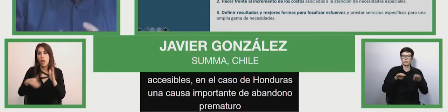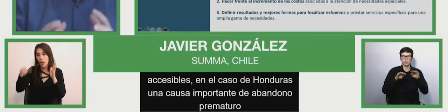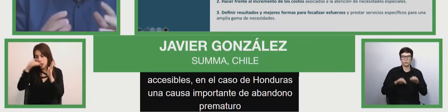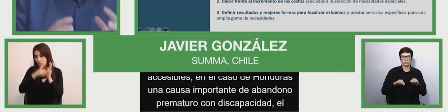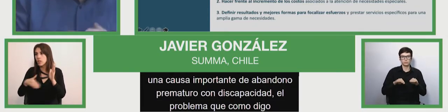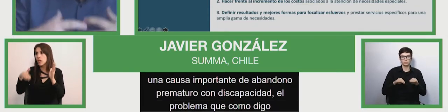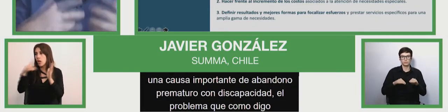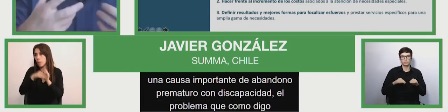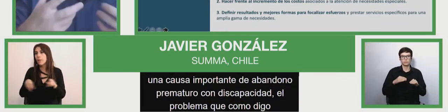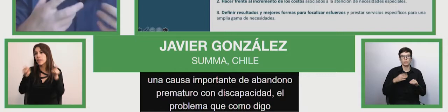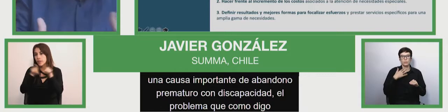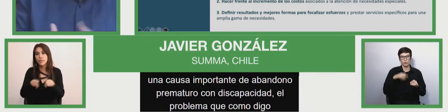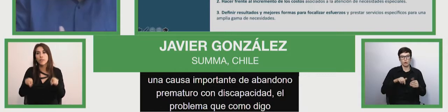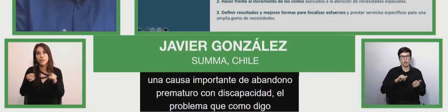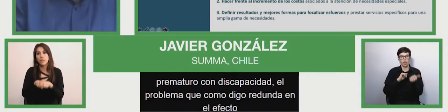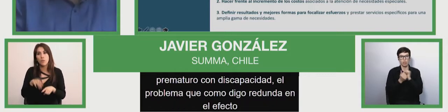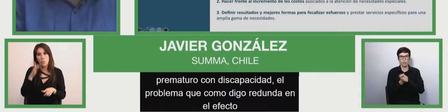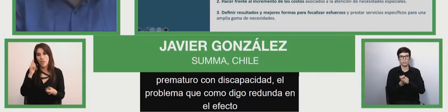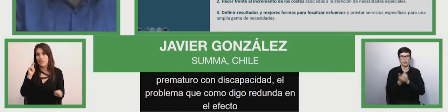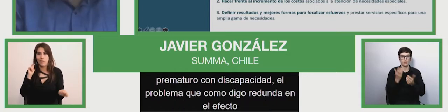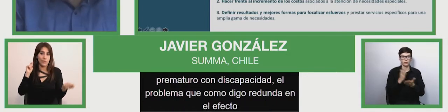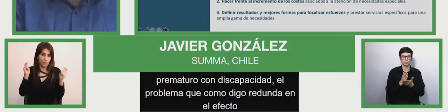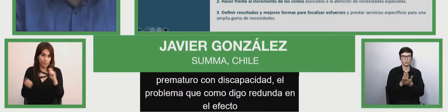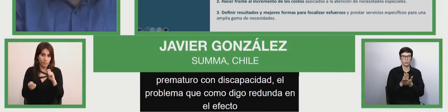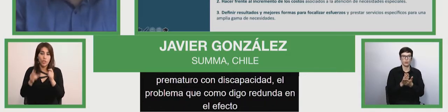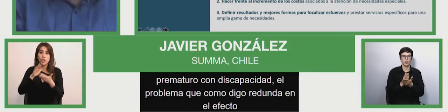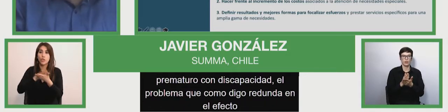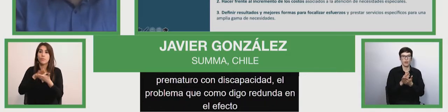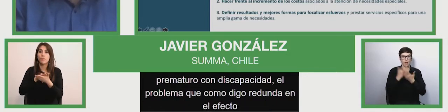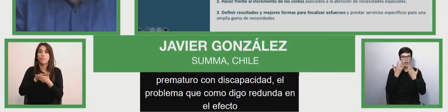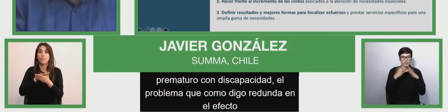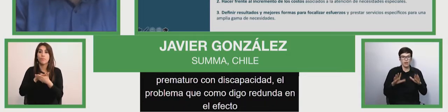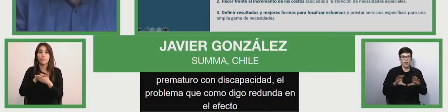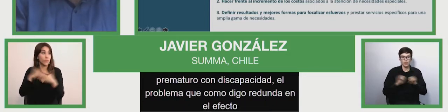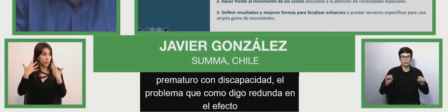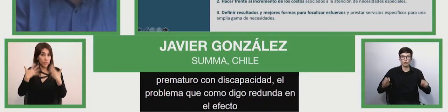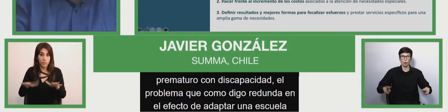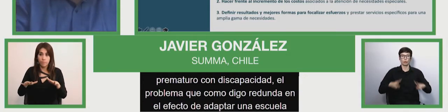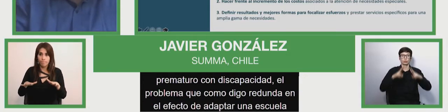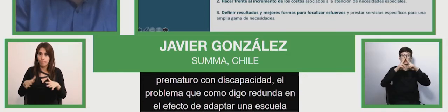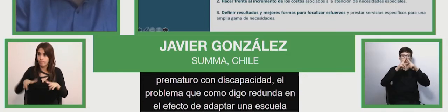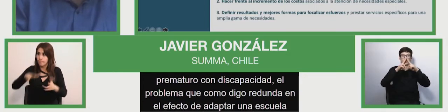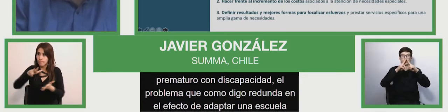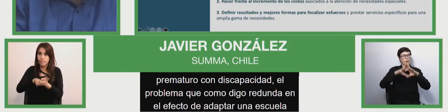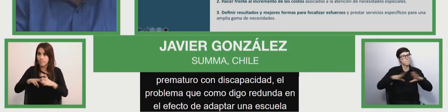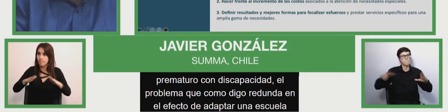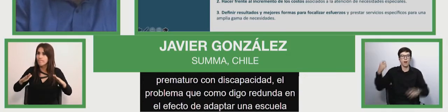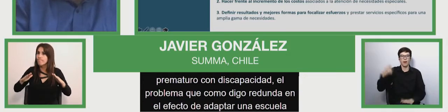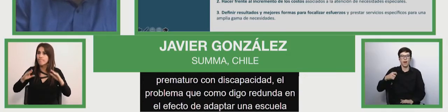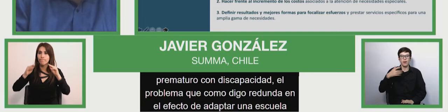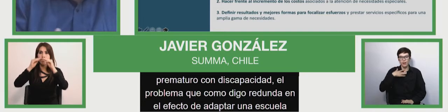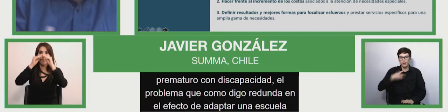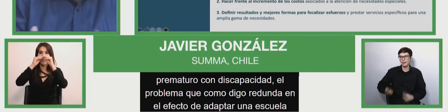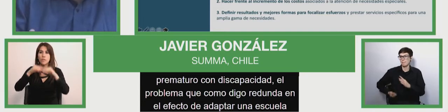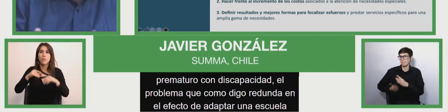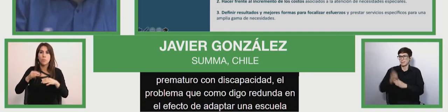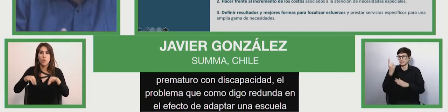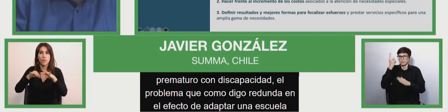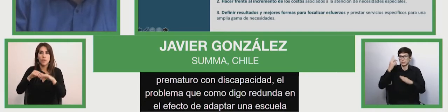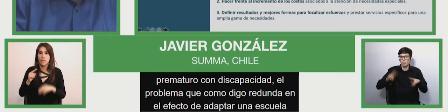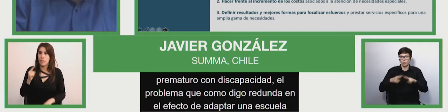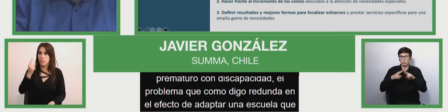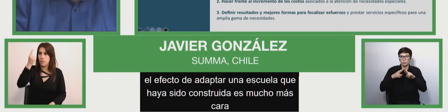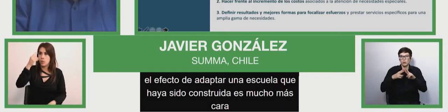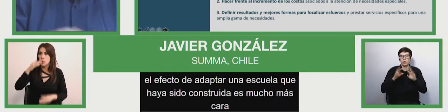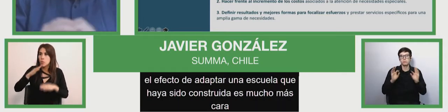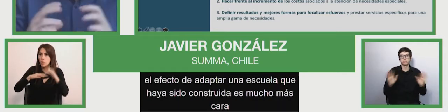adaptar a una escuela que ya ha sido construida es mucho más cara que tomarla desde un principio. Las estimaciones